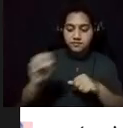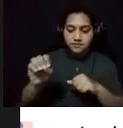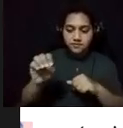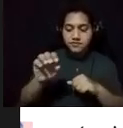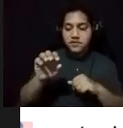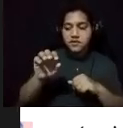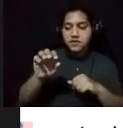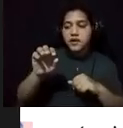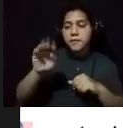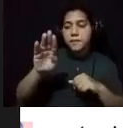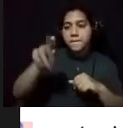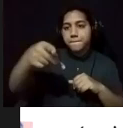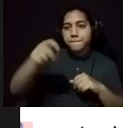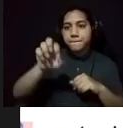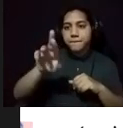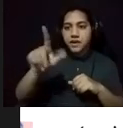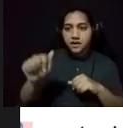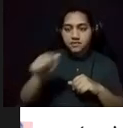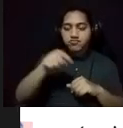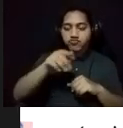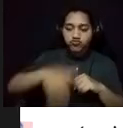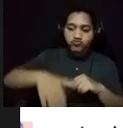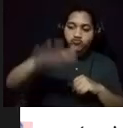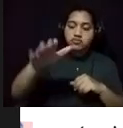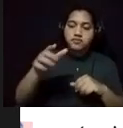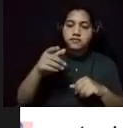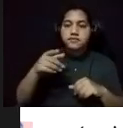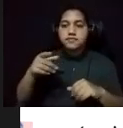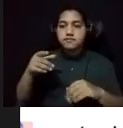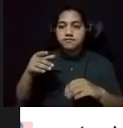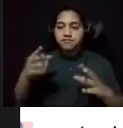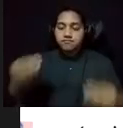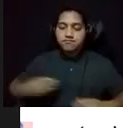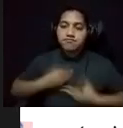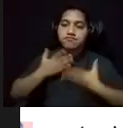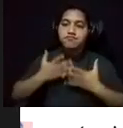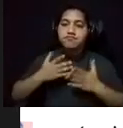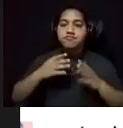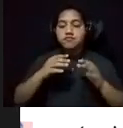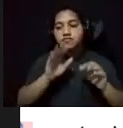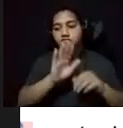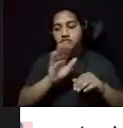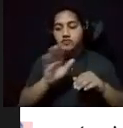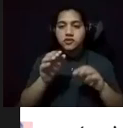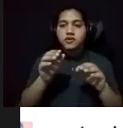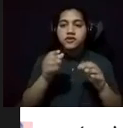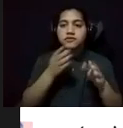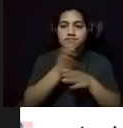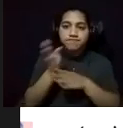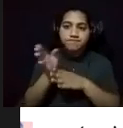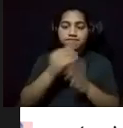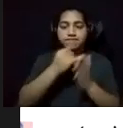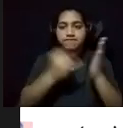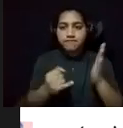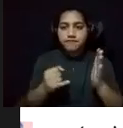de niño será la protagonista para algunas de sus obras. El artista comienza su formación con los maestros